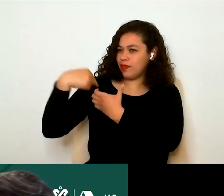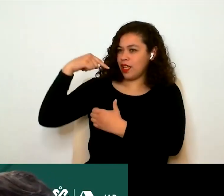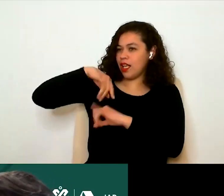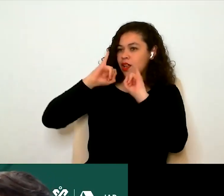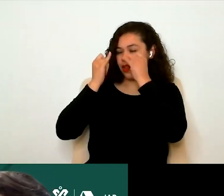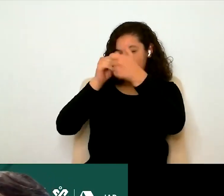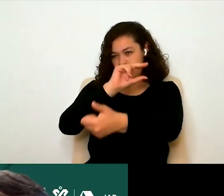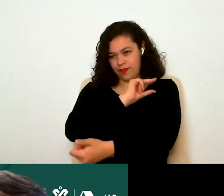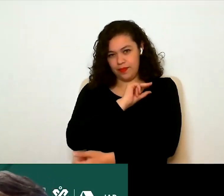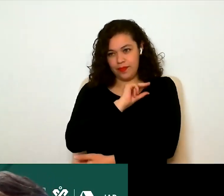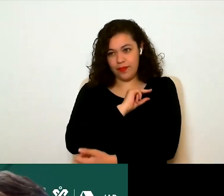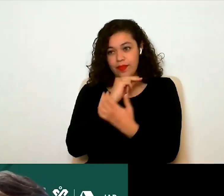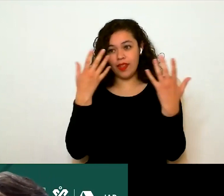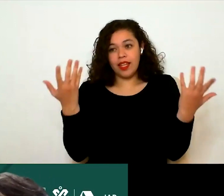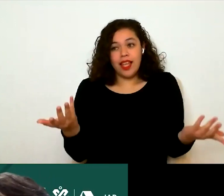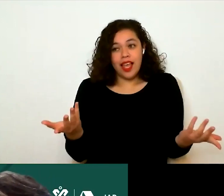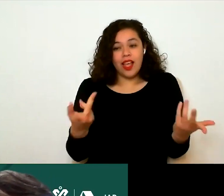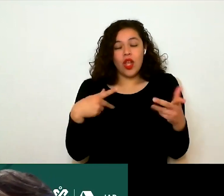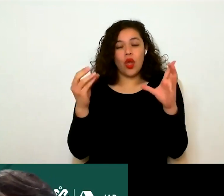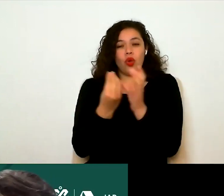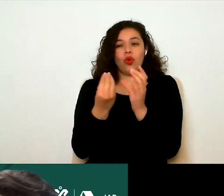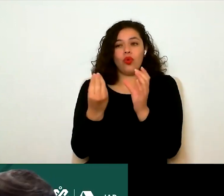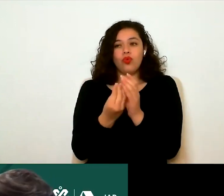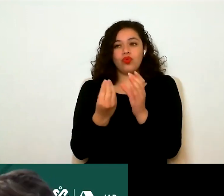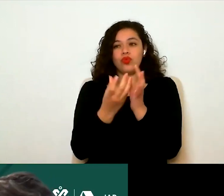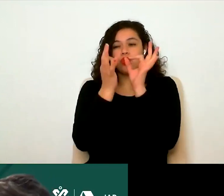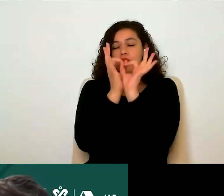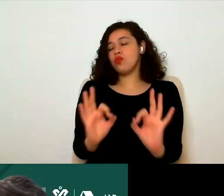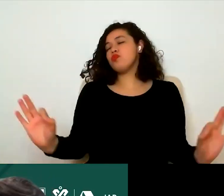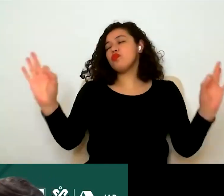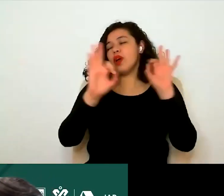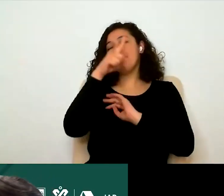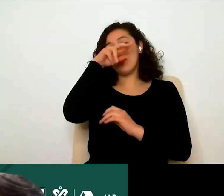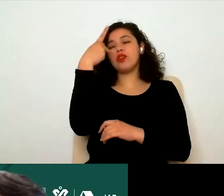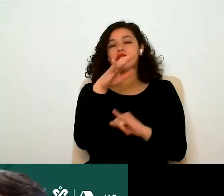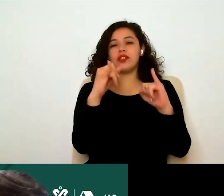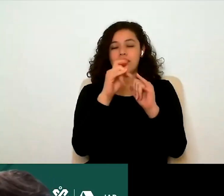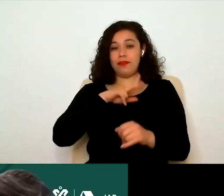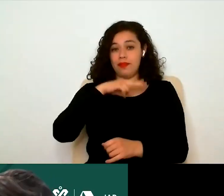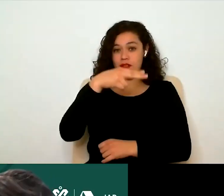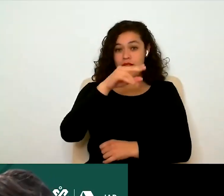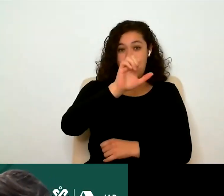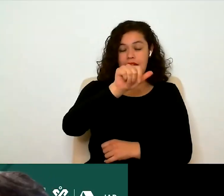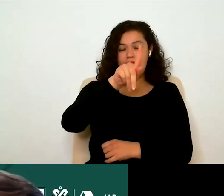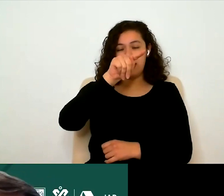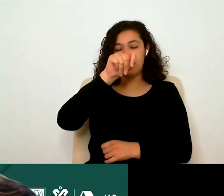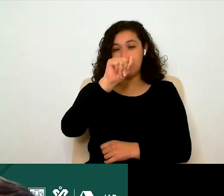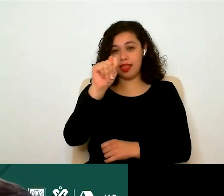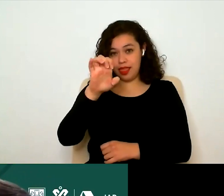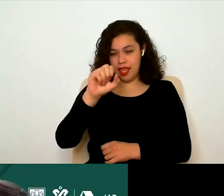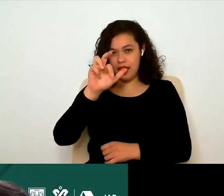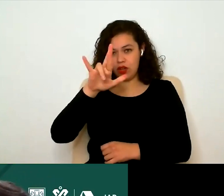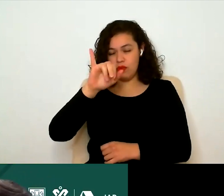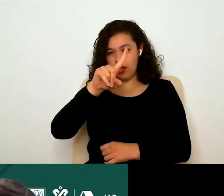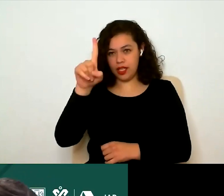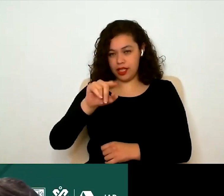de Asistencia Privada y tomar este curso que es de vital importancia para el desarrollo de sus funciones. Mi nombre es Arleth Rui Mendoza y a